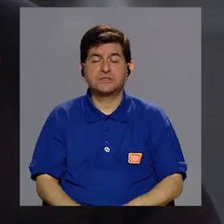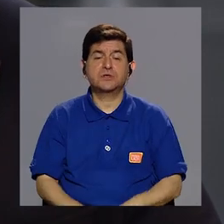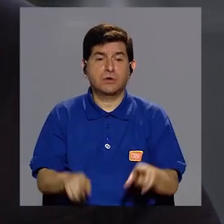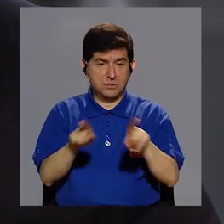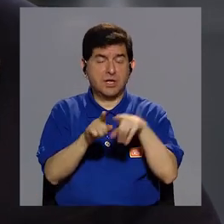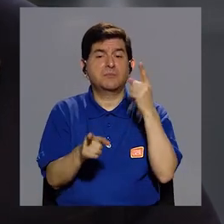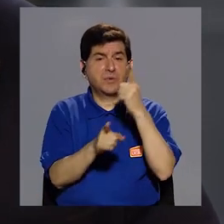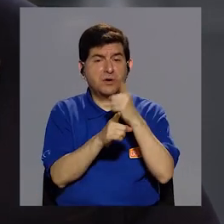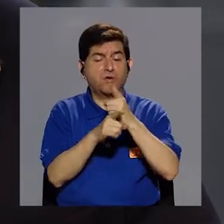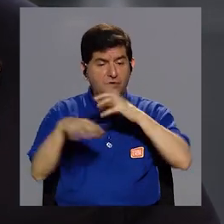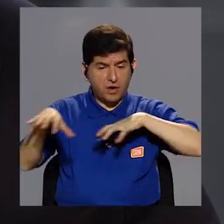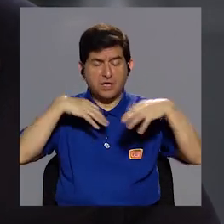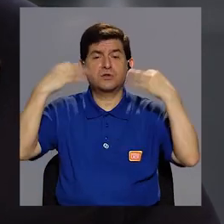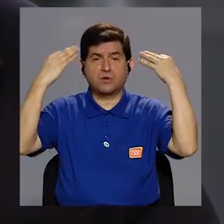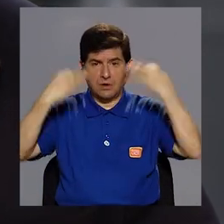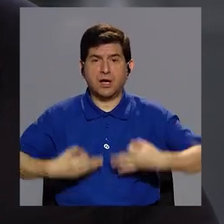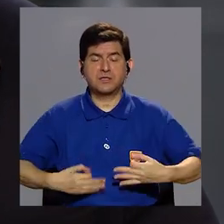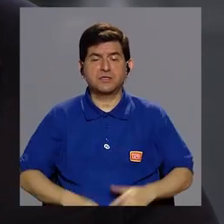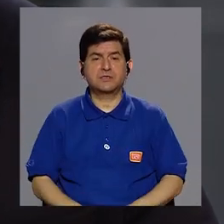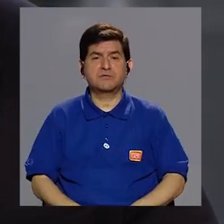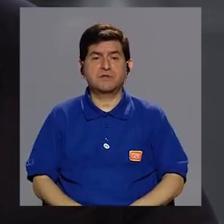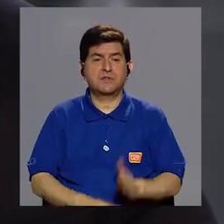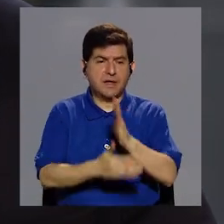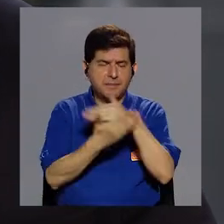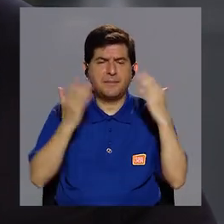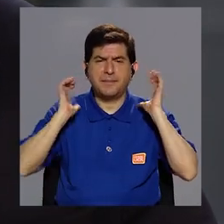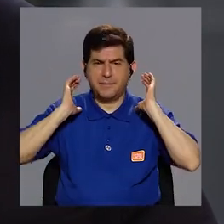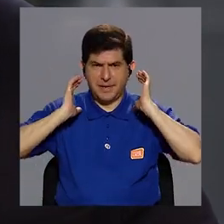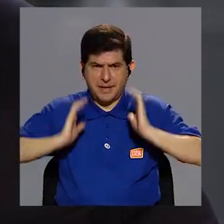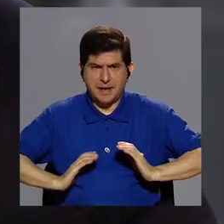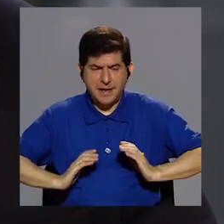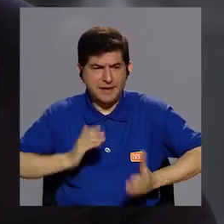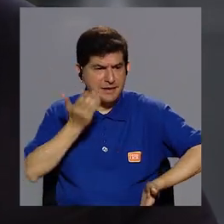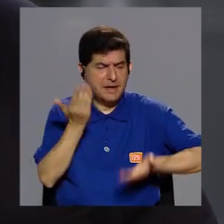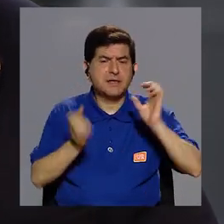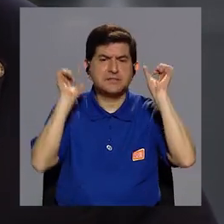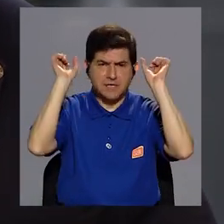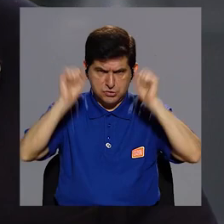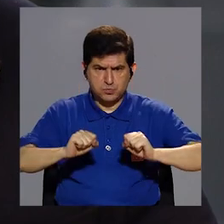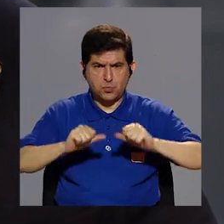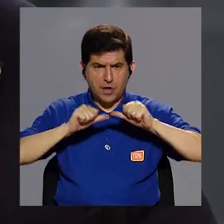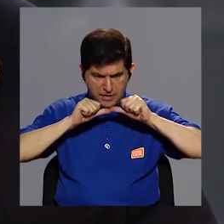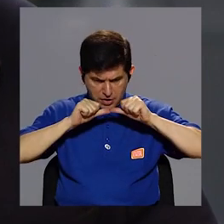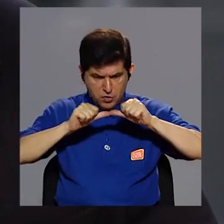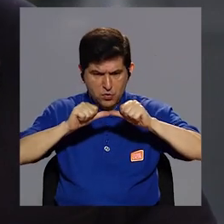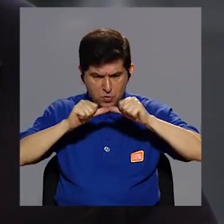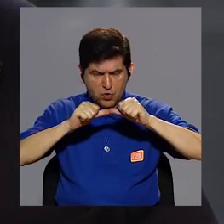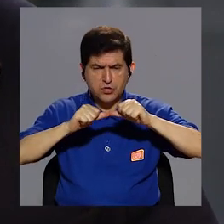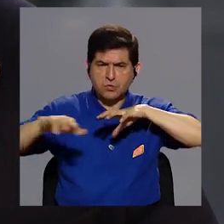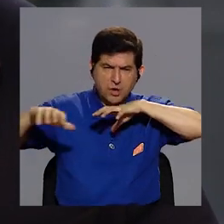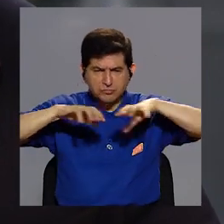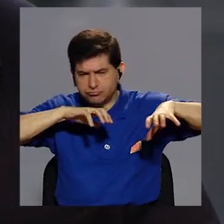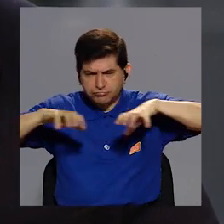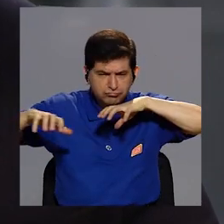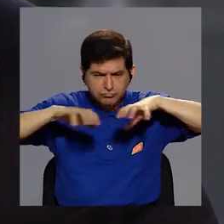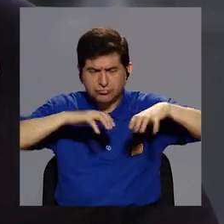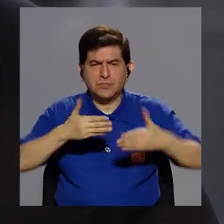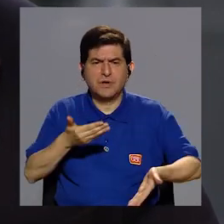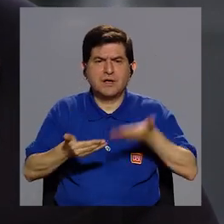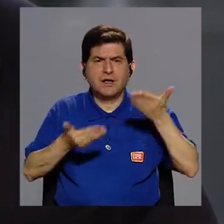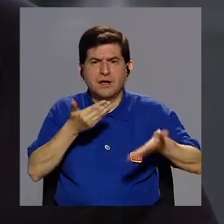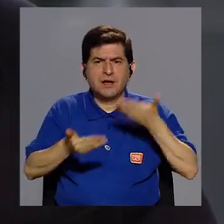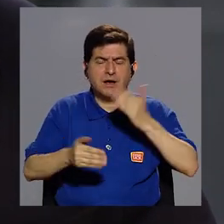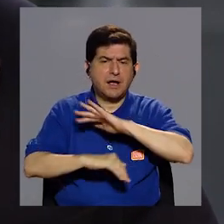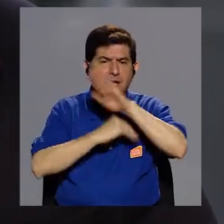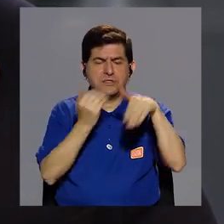es conveniente que también realicen actividad física para aquellas partes de su cuerpo que todavía pueden dinamizarse